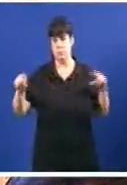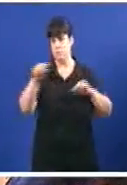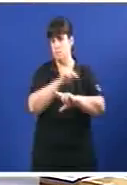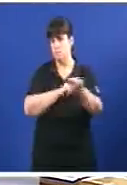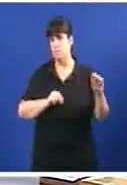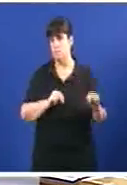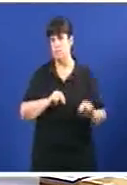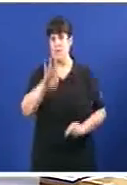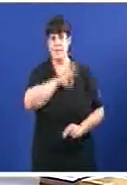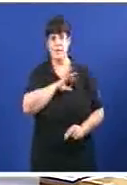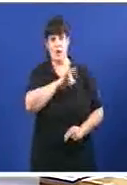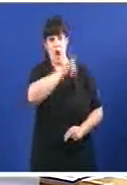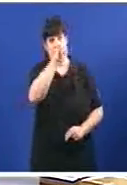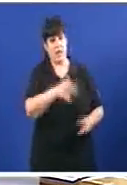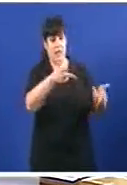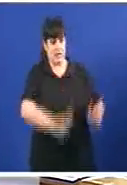Senhora Díaz Tome asento